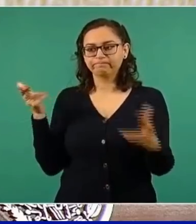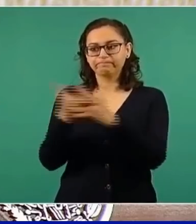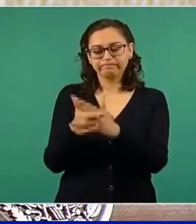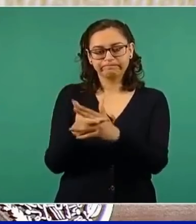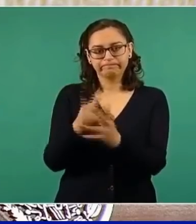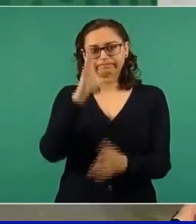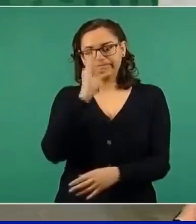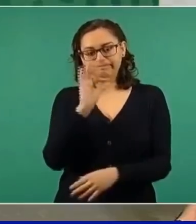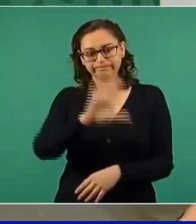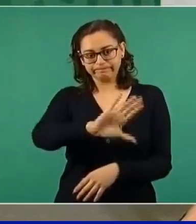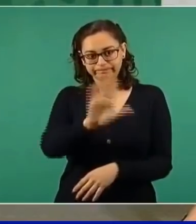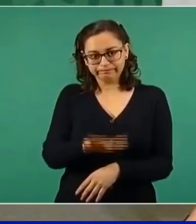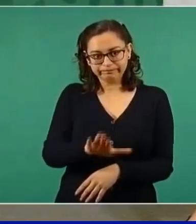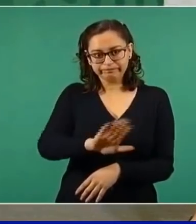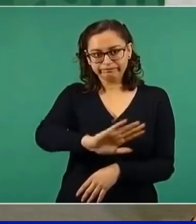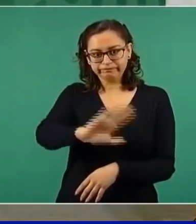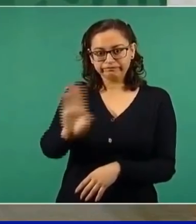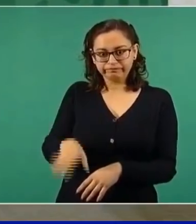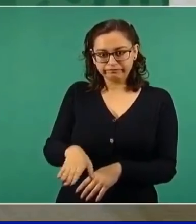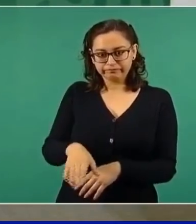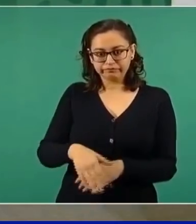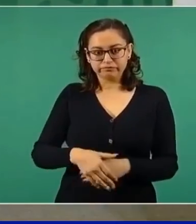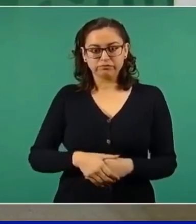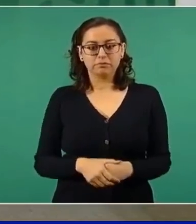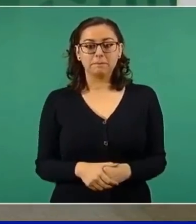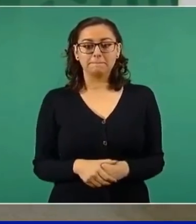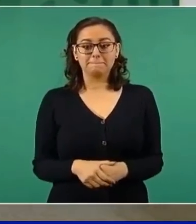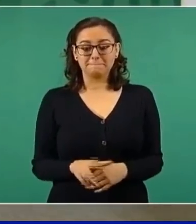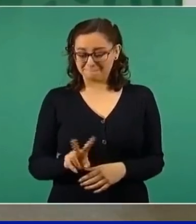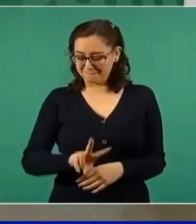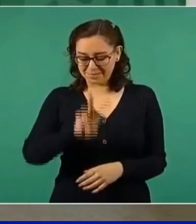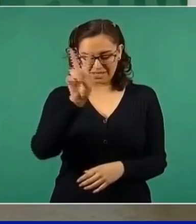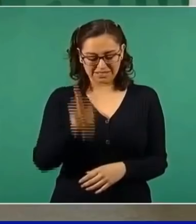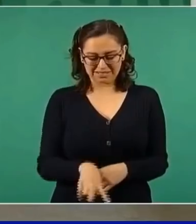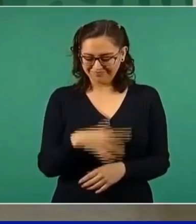lamentamos mucho.